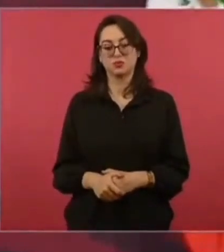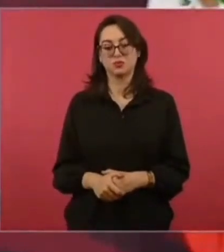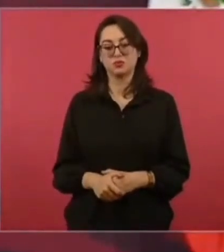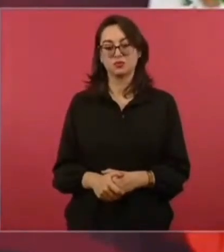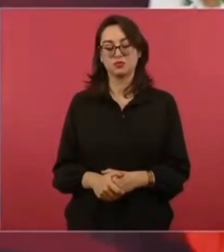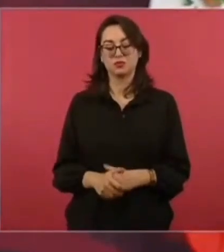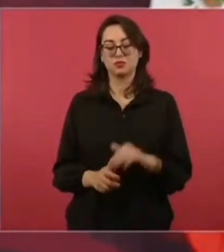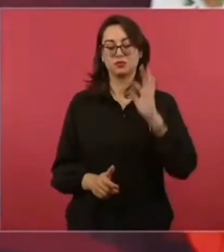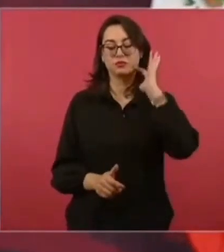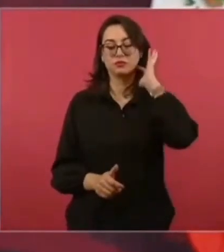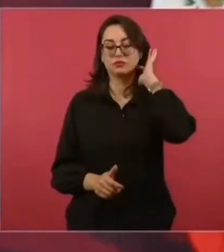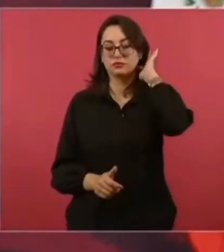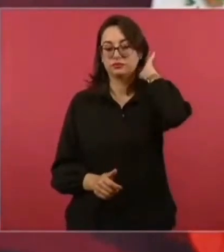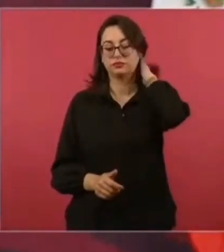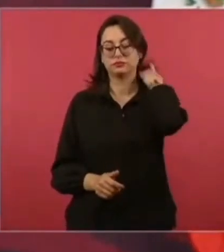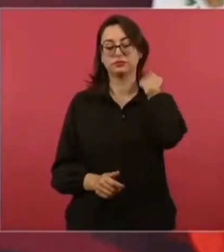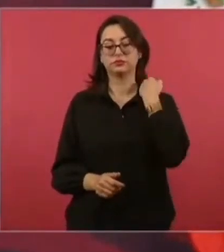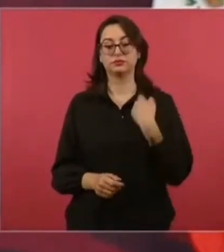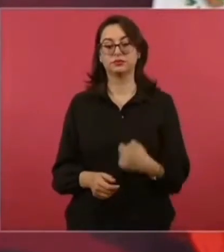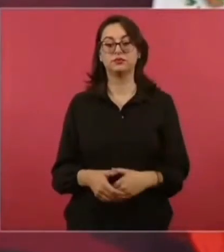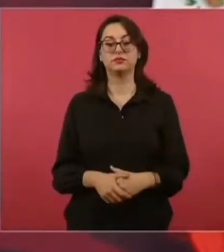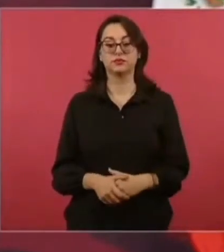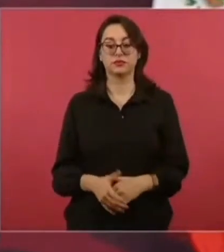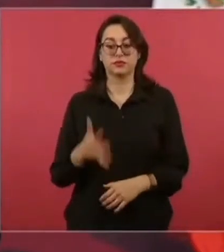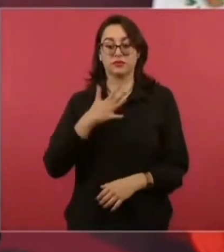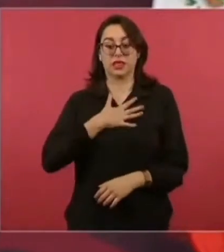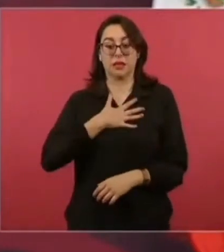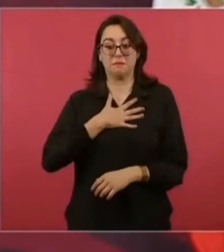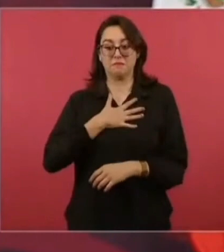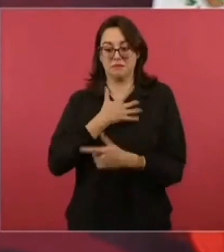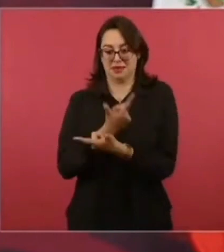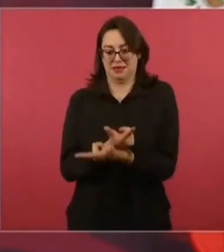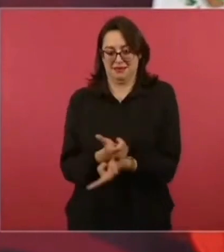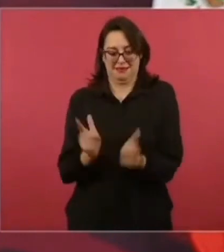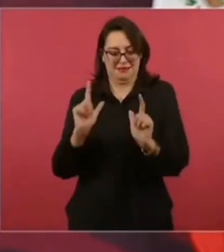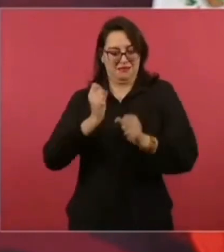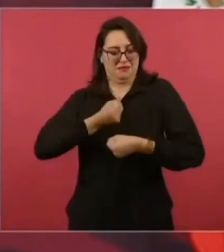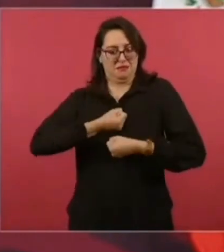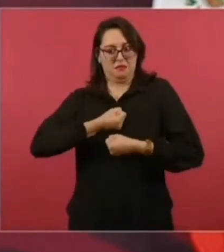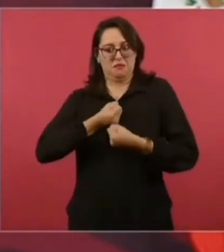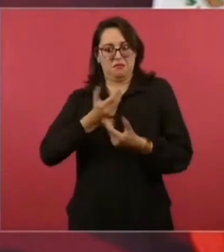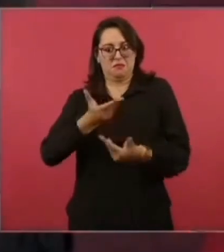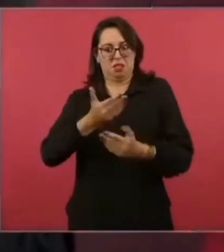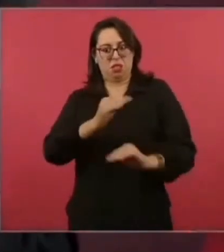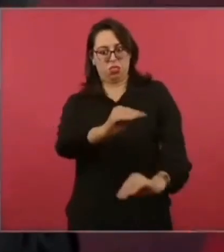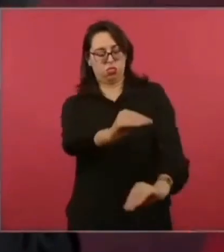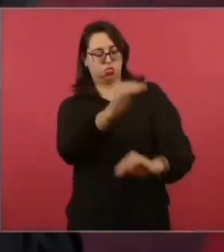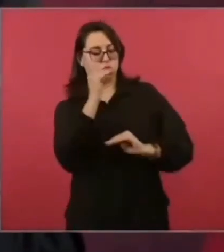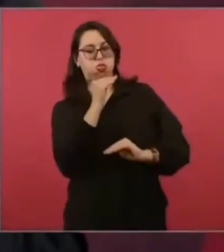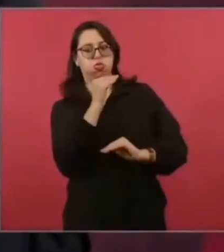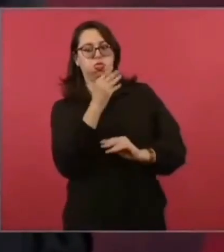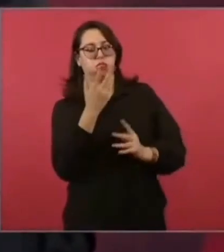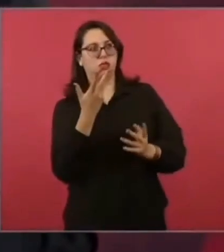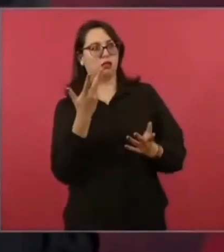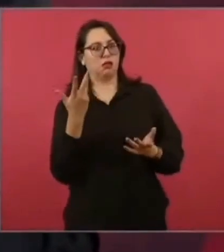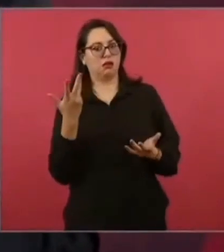Además de que limita mi libertad, me impide